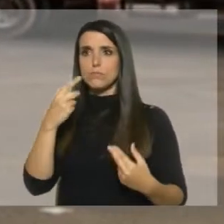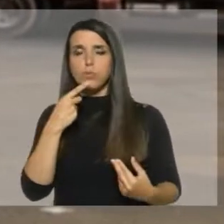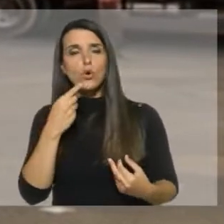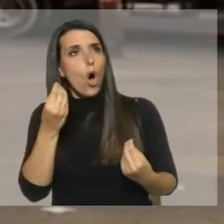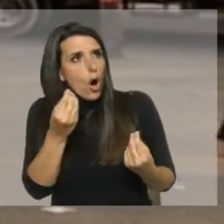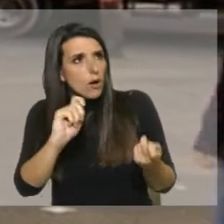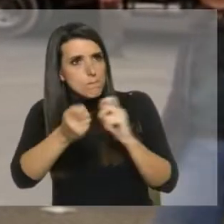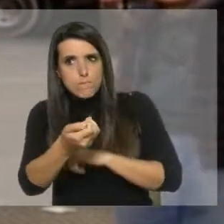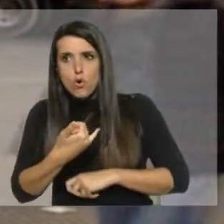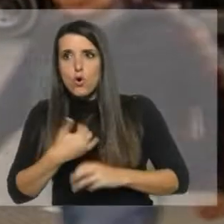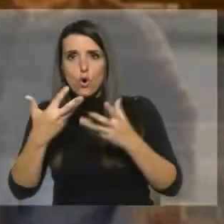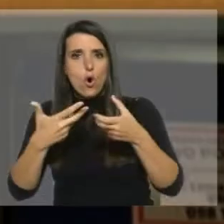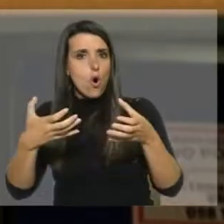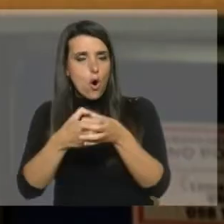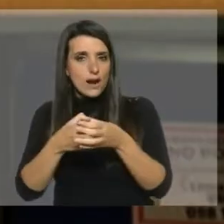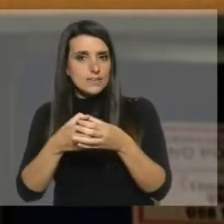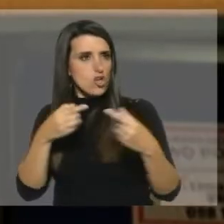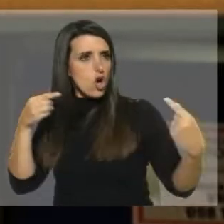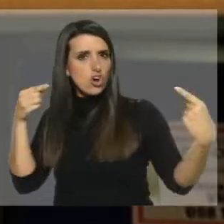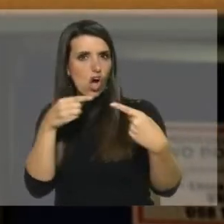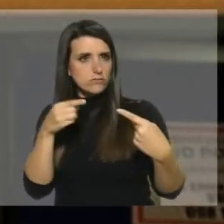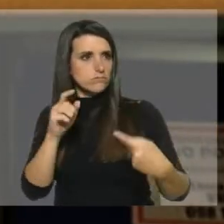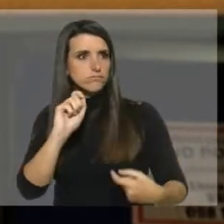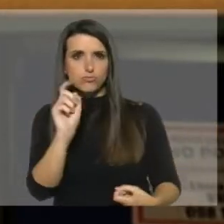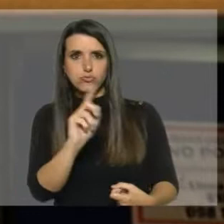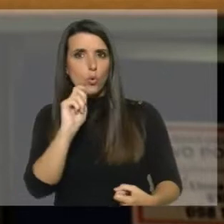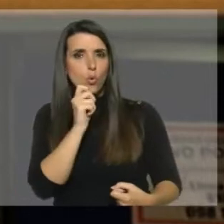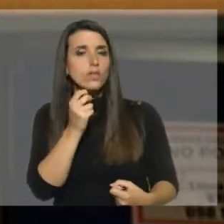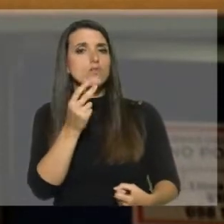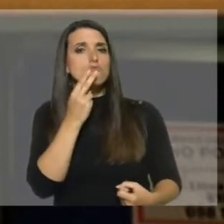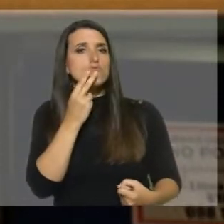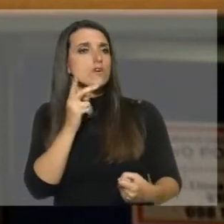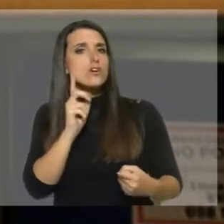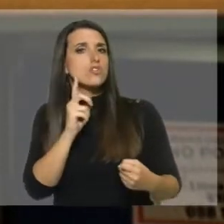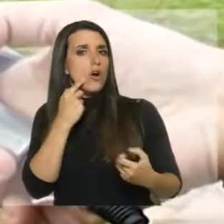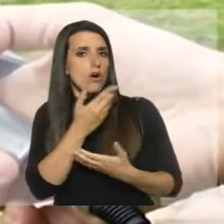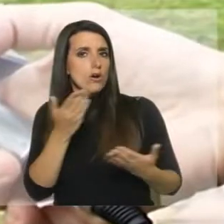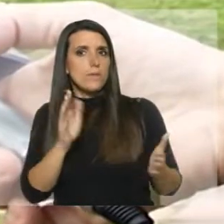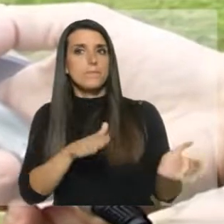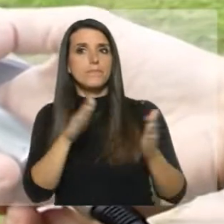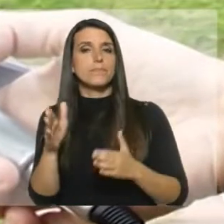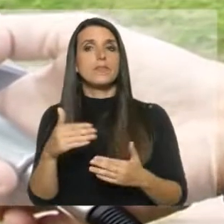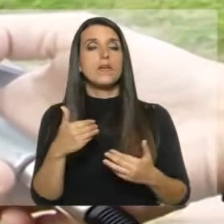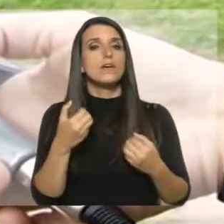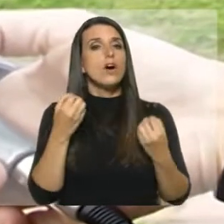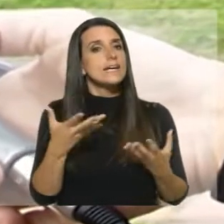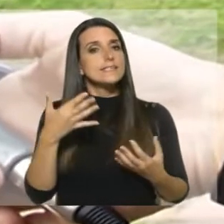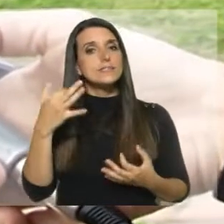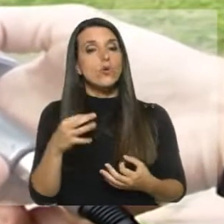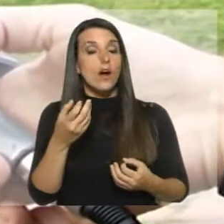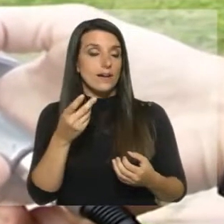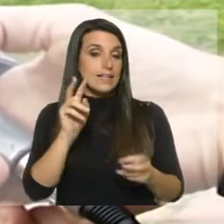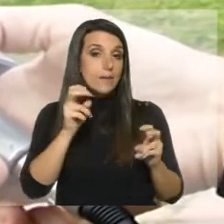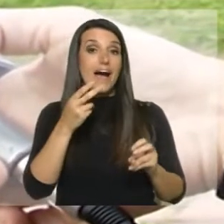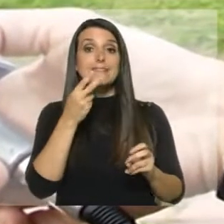y desde las organizaciones contrarias al tabaquismo y al consumo de tabaco en cualquiera de sus formas. Porque sin duda el contrabando